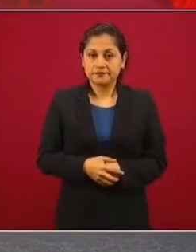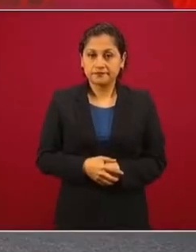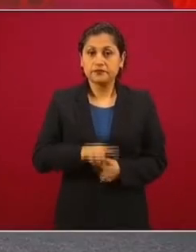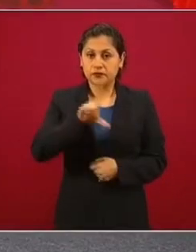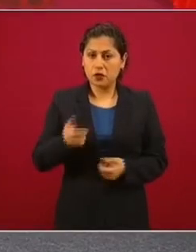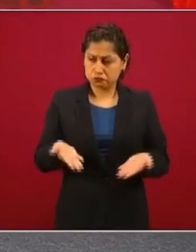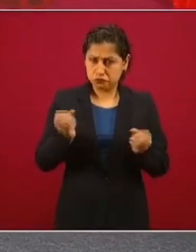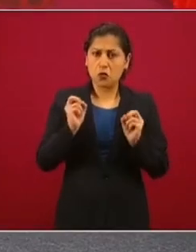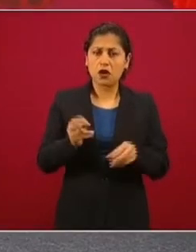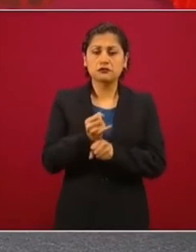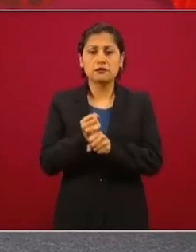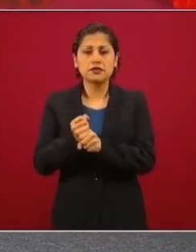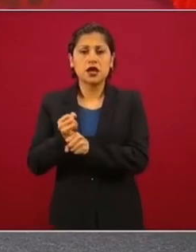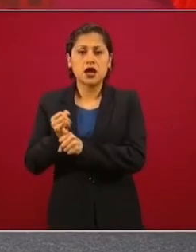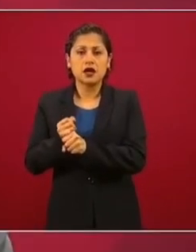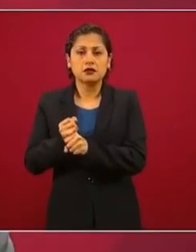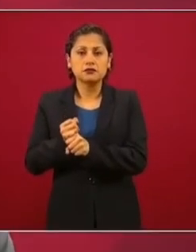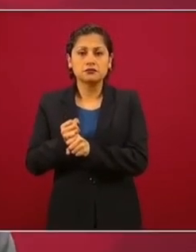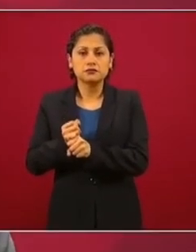de rebasar el topo de campaña? Nosotros.